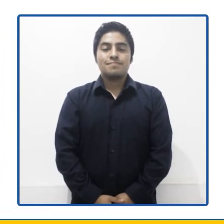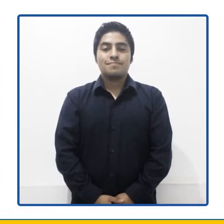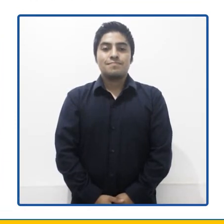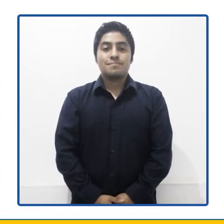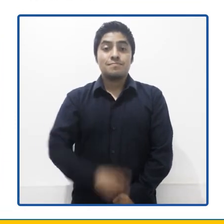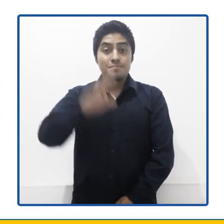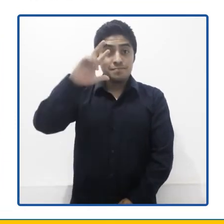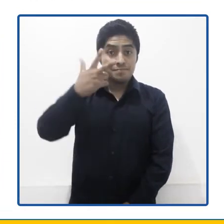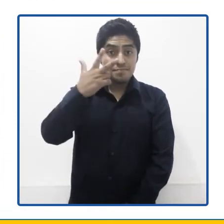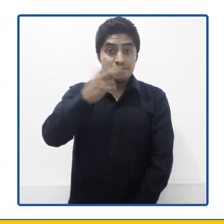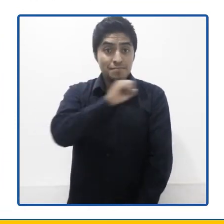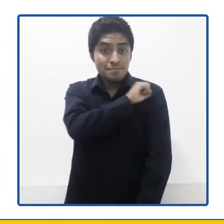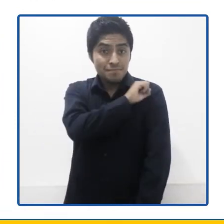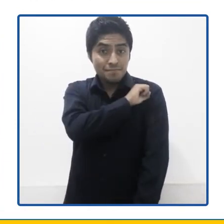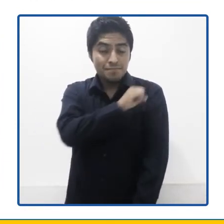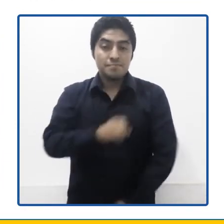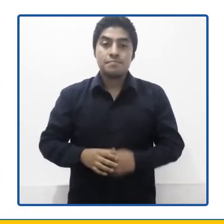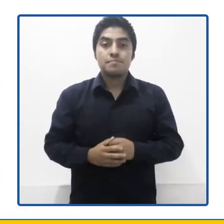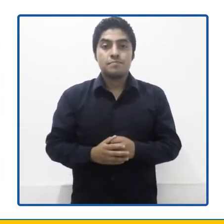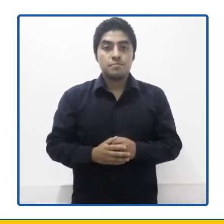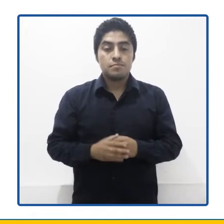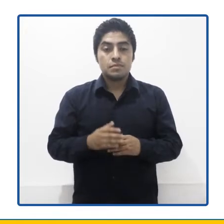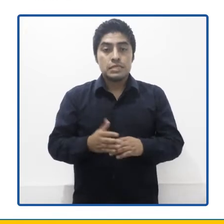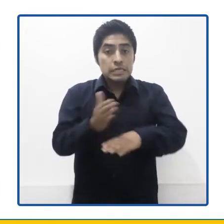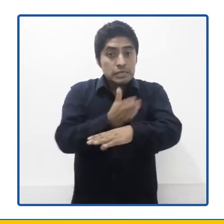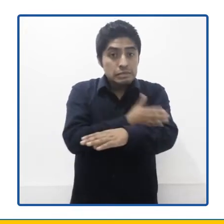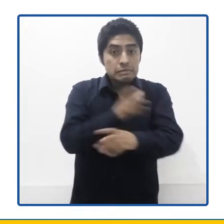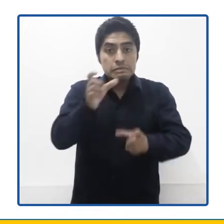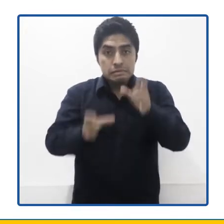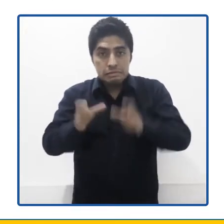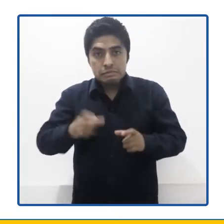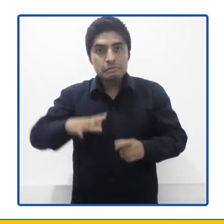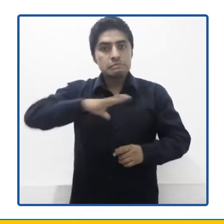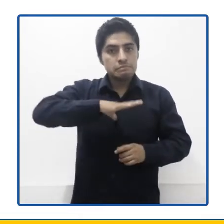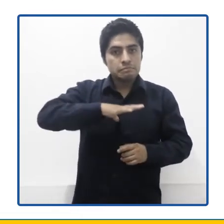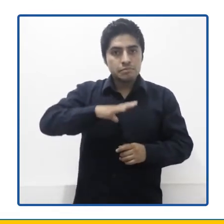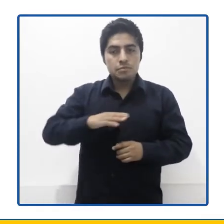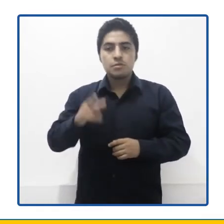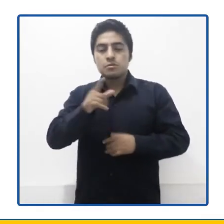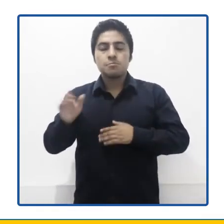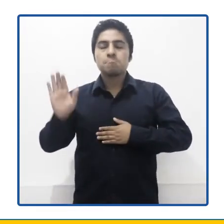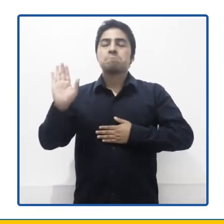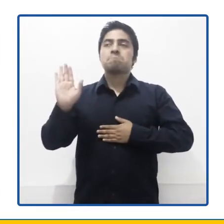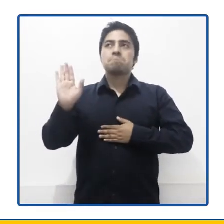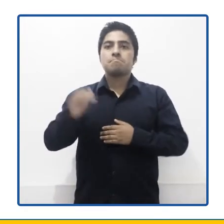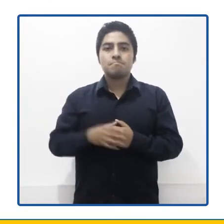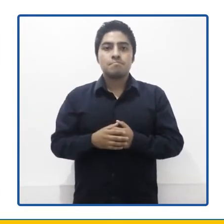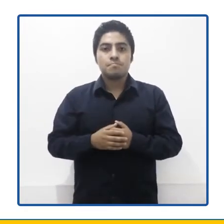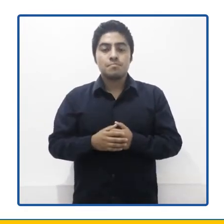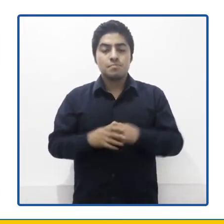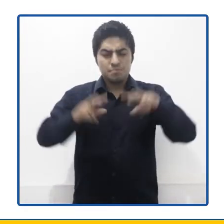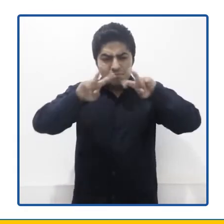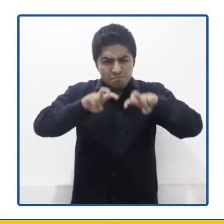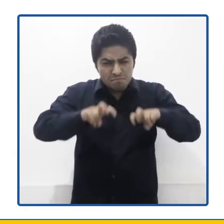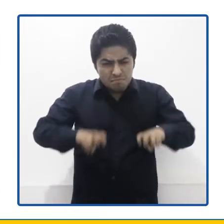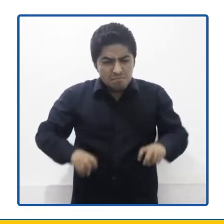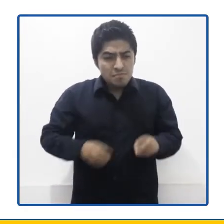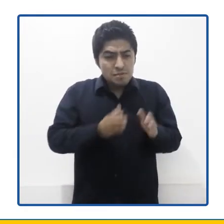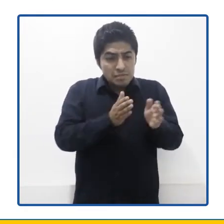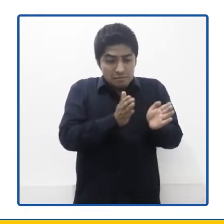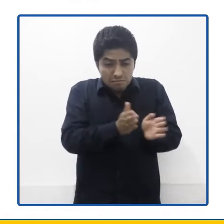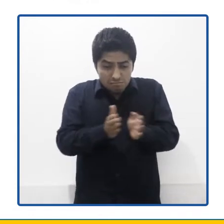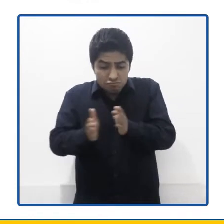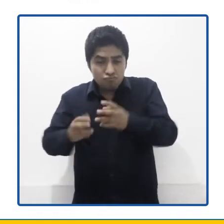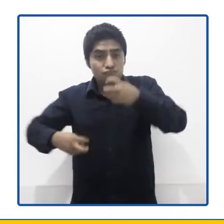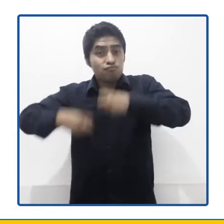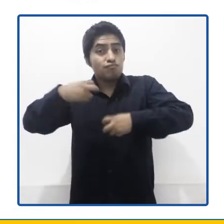Tercero de secundaria. Desarrollo personal, ciudadanía y cívica. Análisis de la estructura